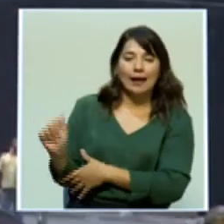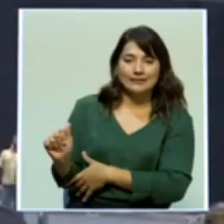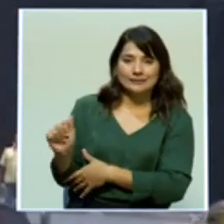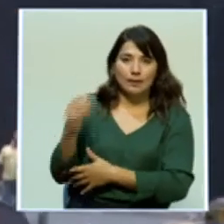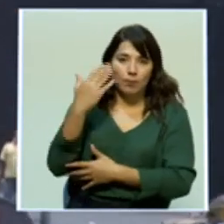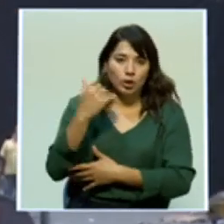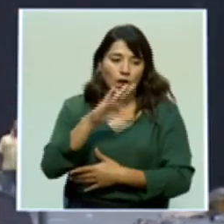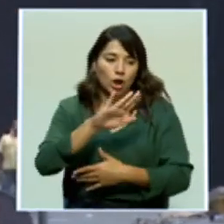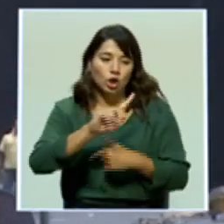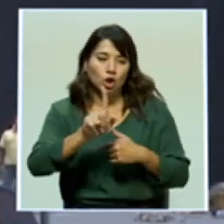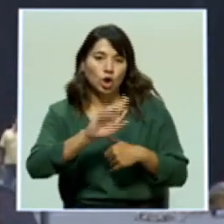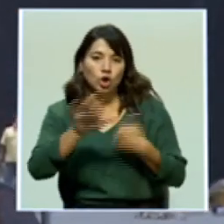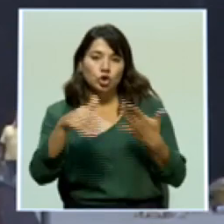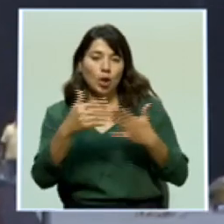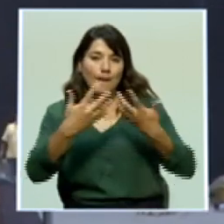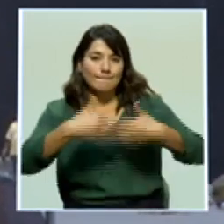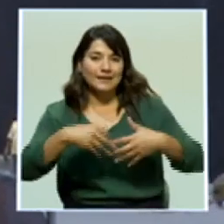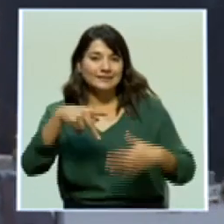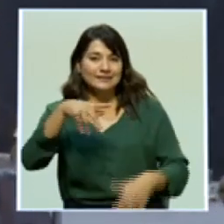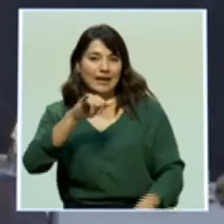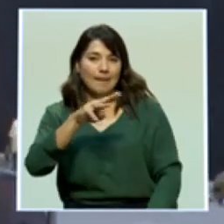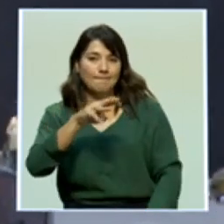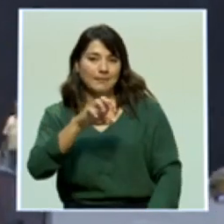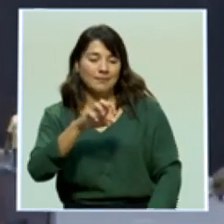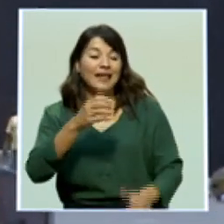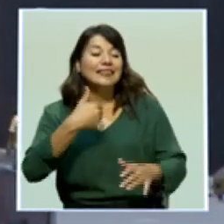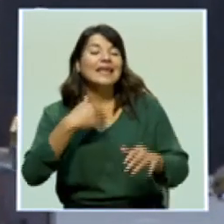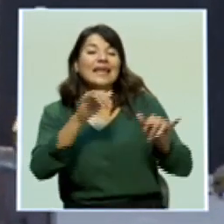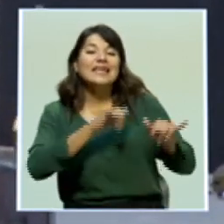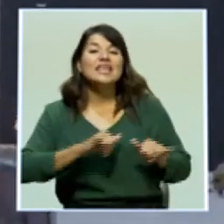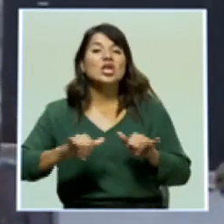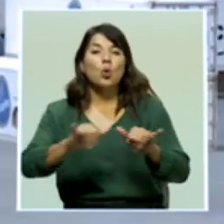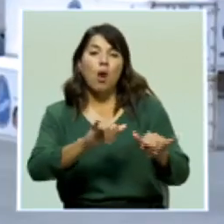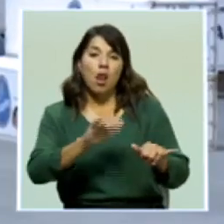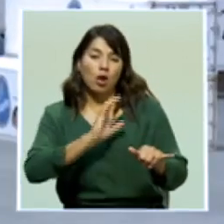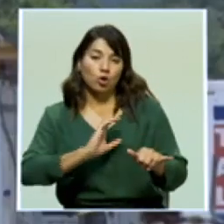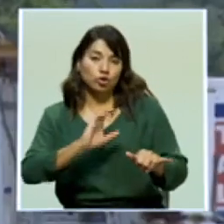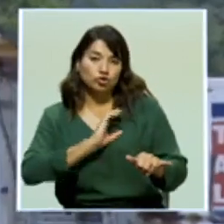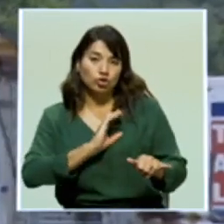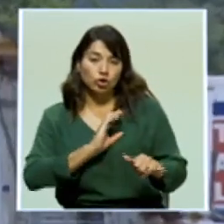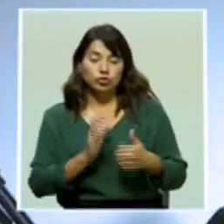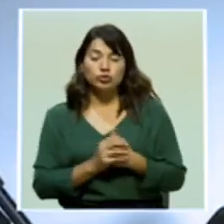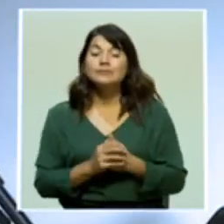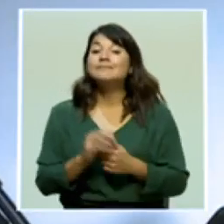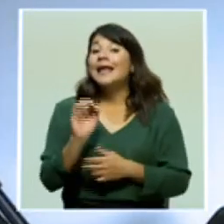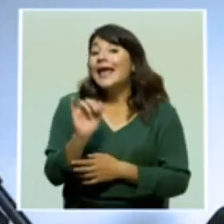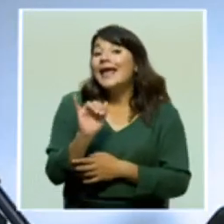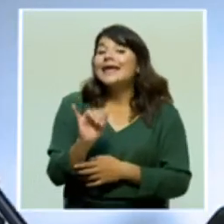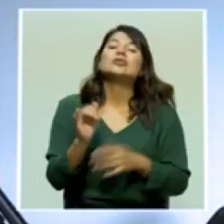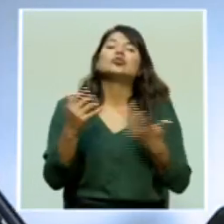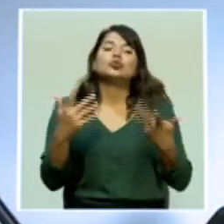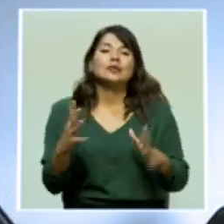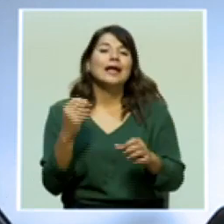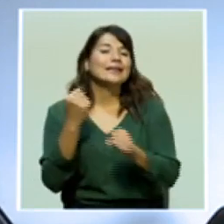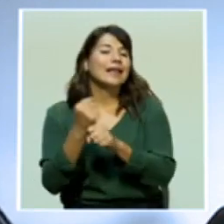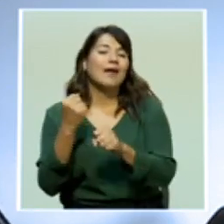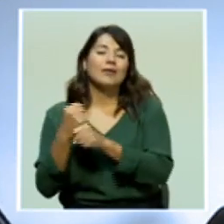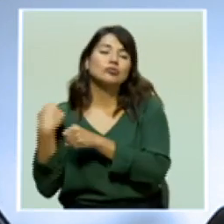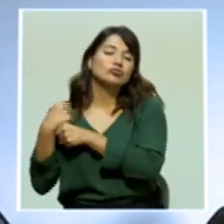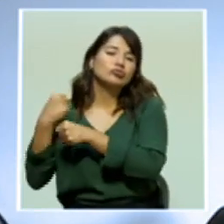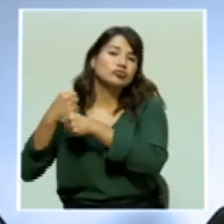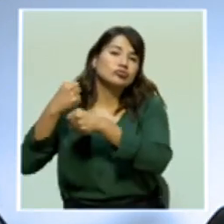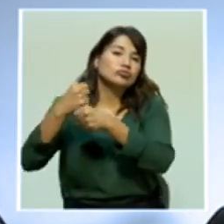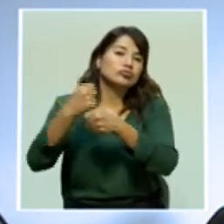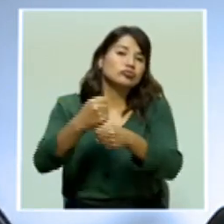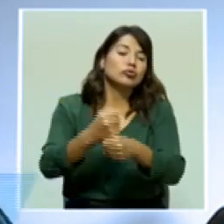la igualdad de condiciones? Bueno, eso es precisamente una de las áreas que ha venido trabajando ProComer por mucho tiempo y que por